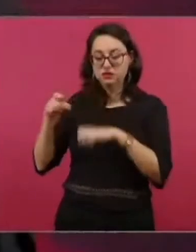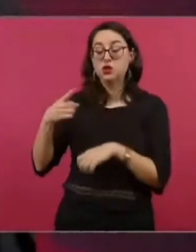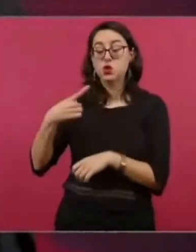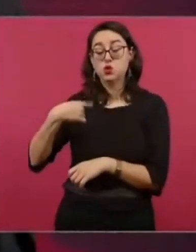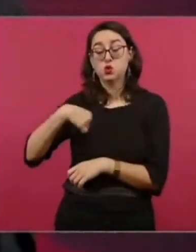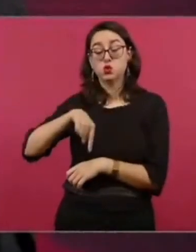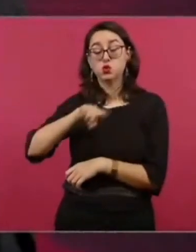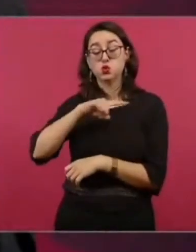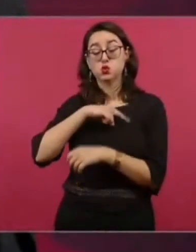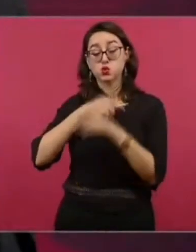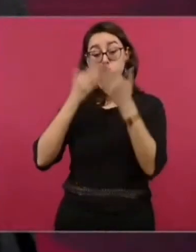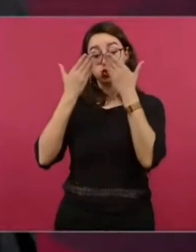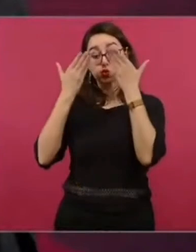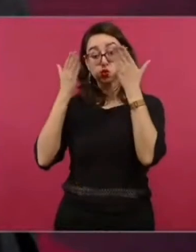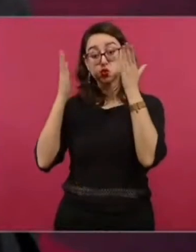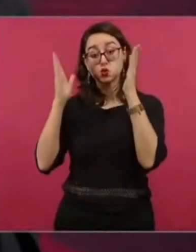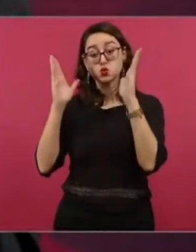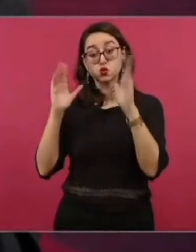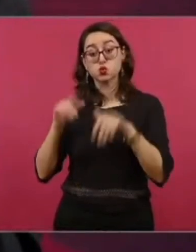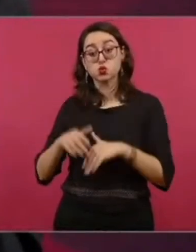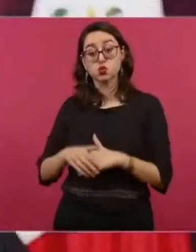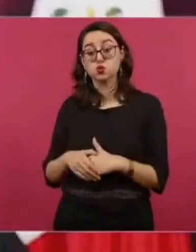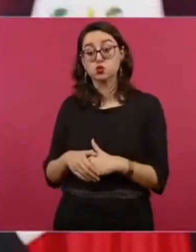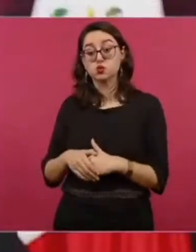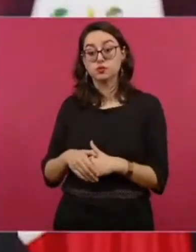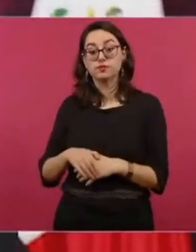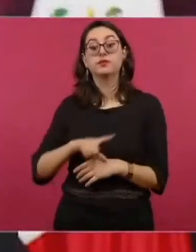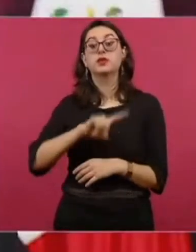Pero Salinas los coptó.